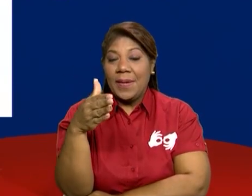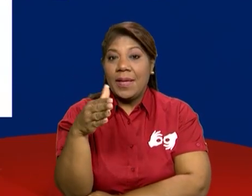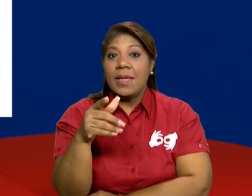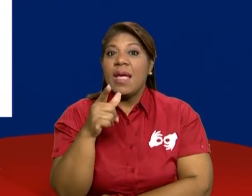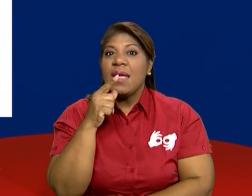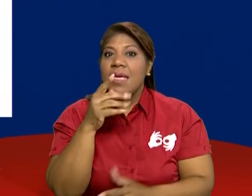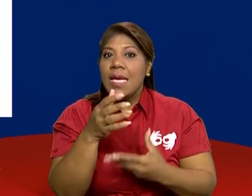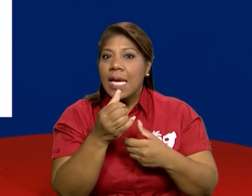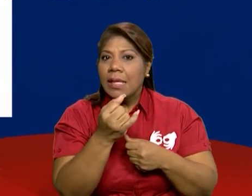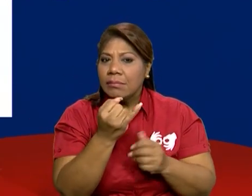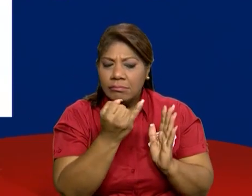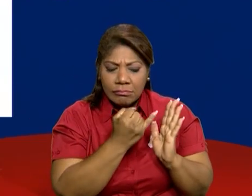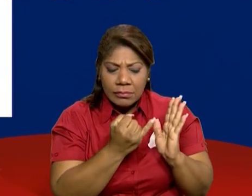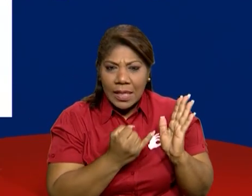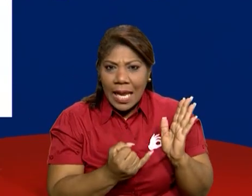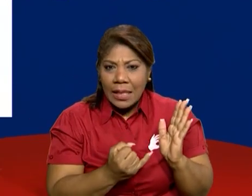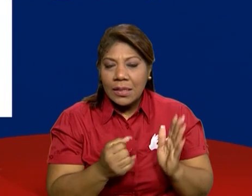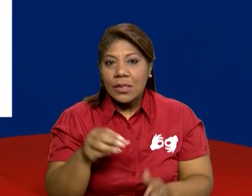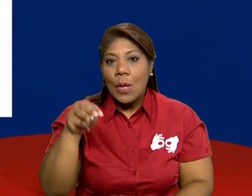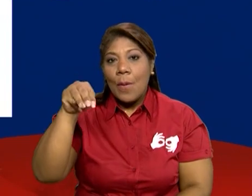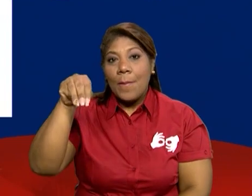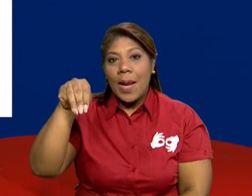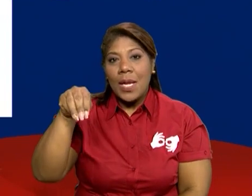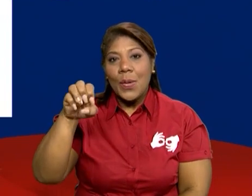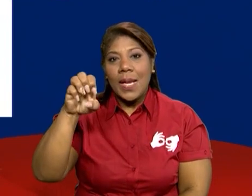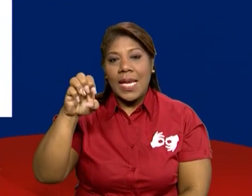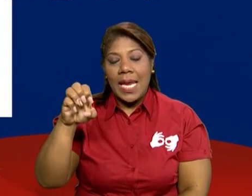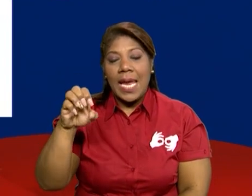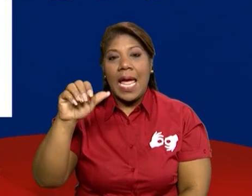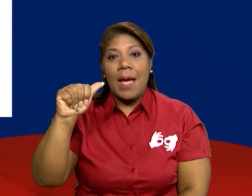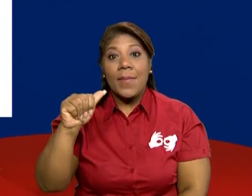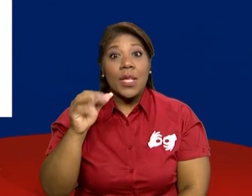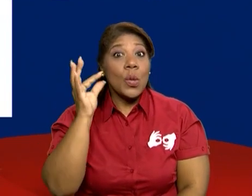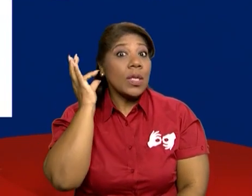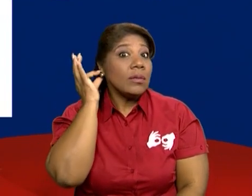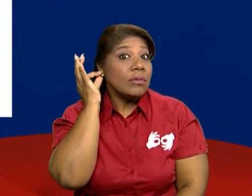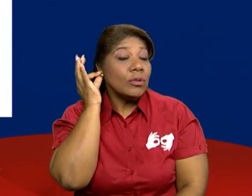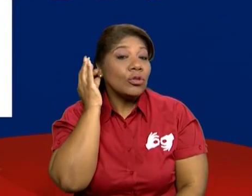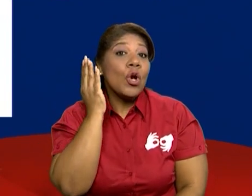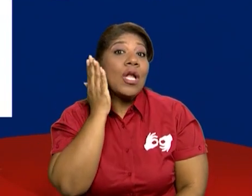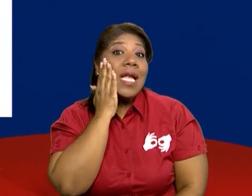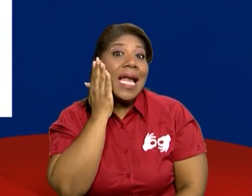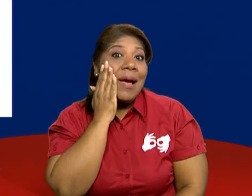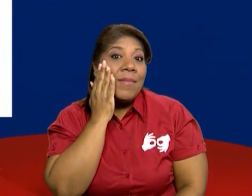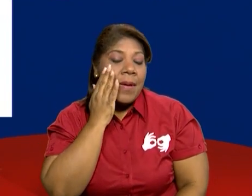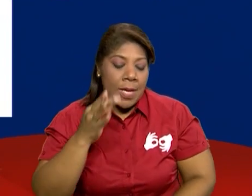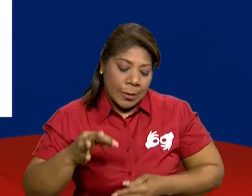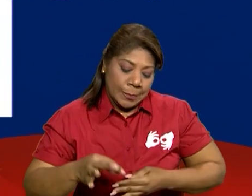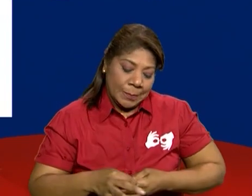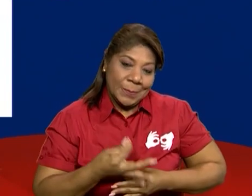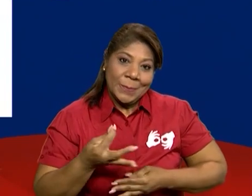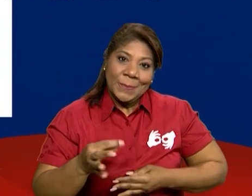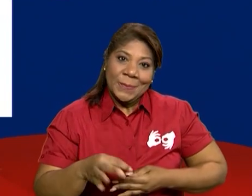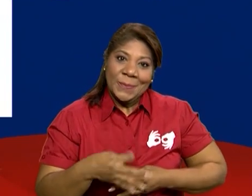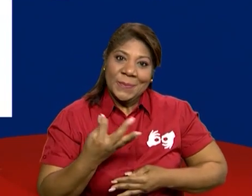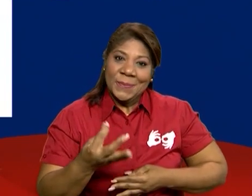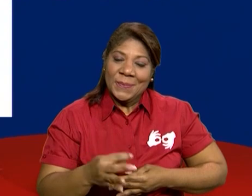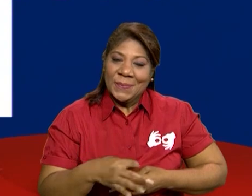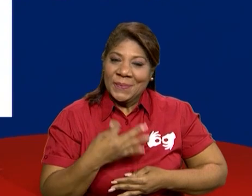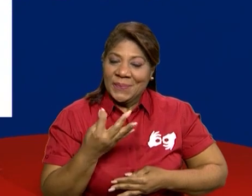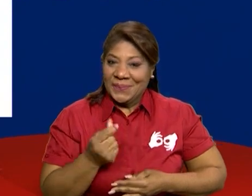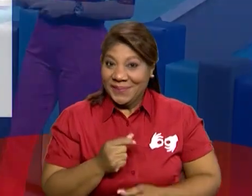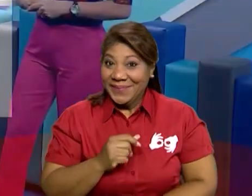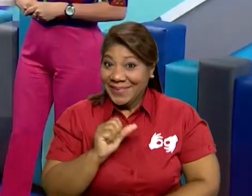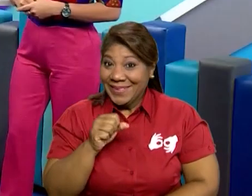por don Manuel E. Amador y confeccionada por doña María Osa de Amador. Y ustedes, estudiantes, pueden investigar con sus